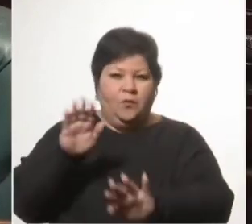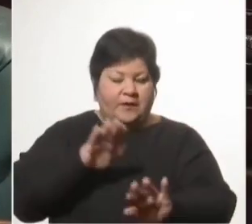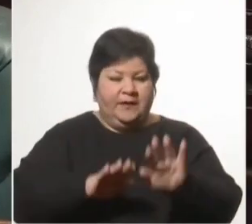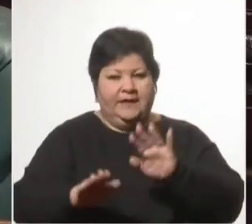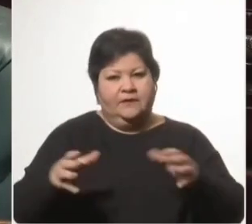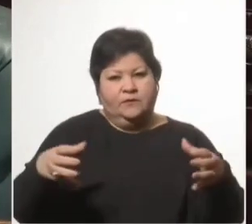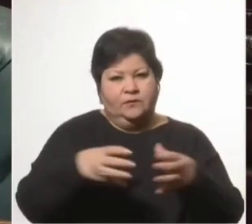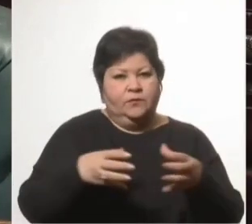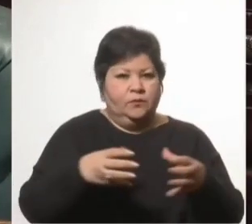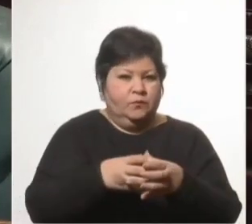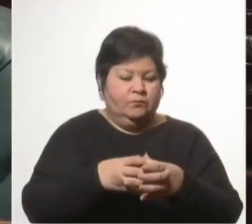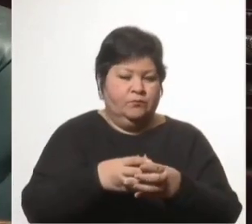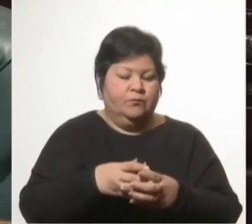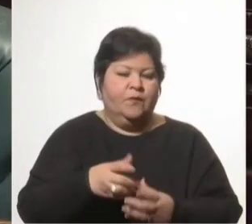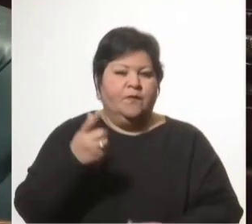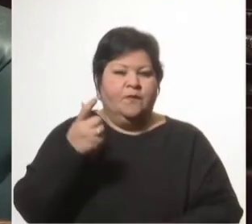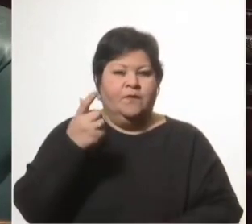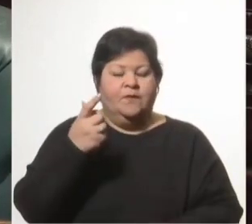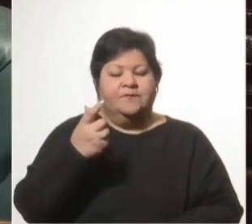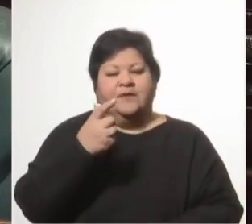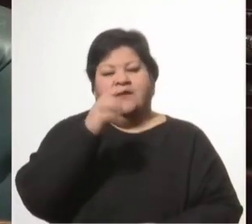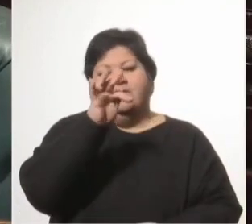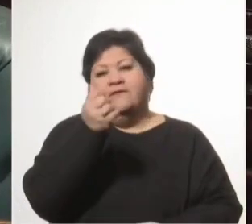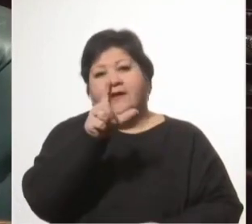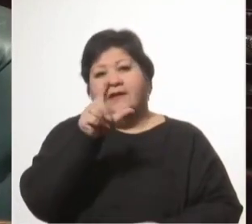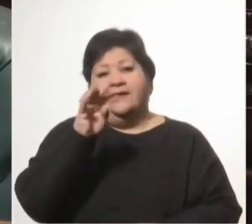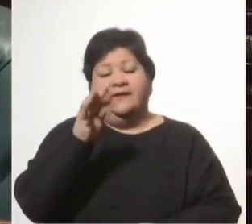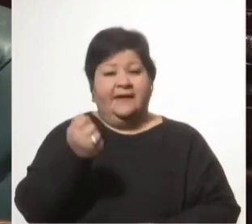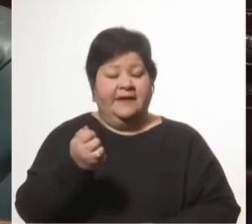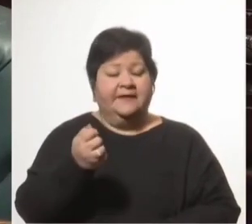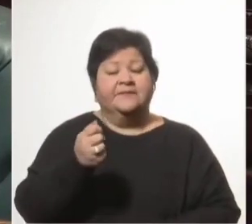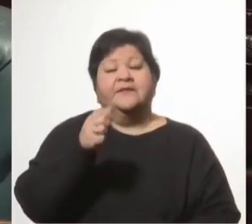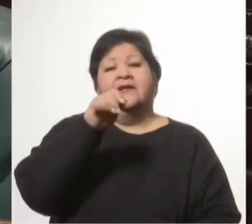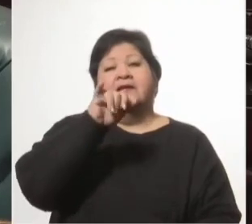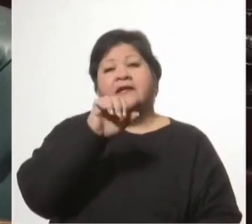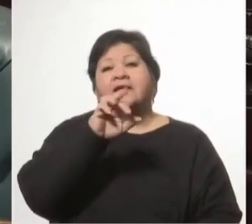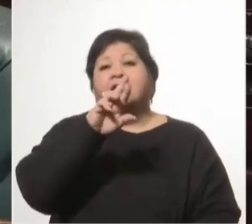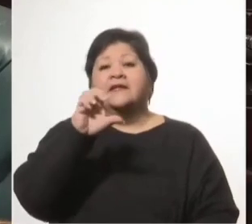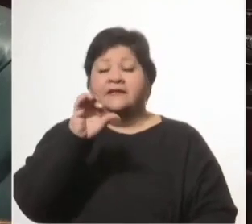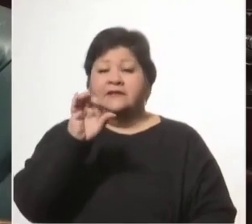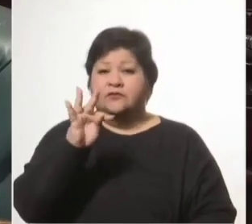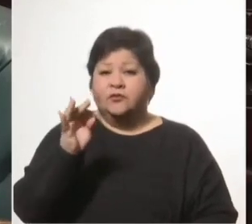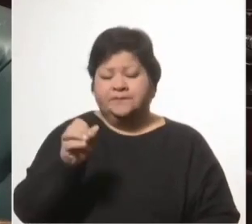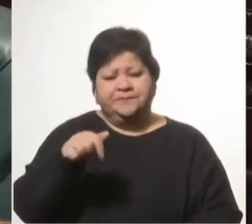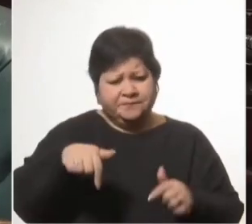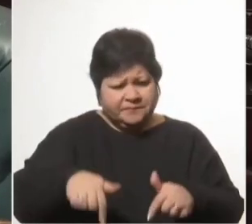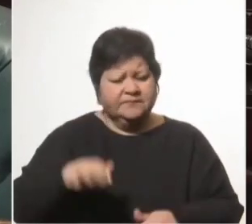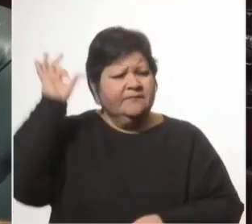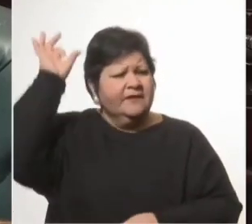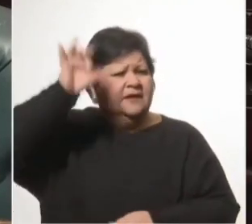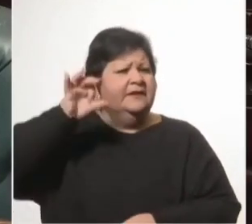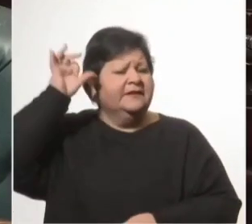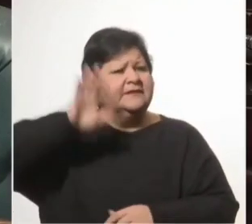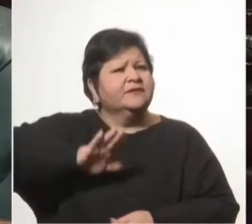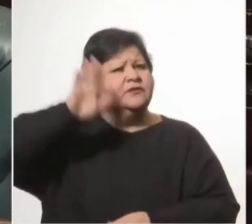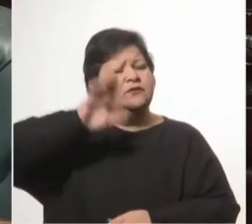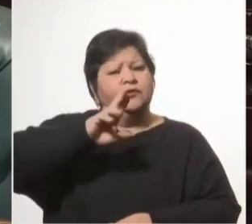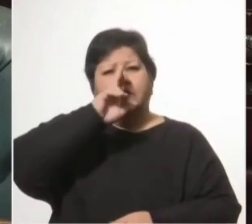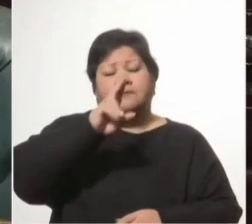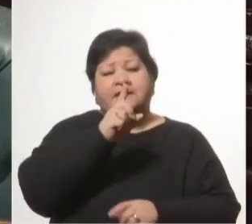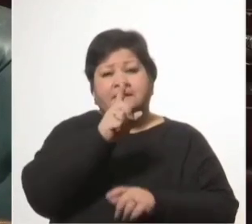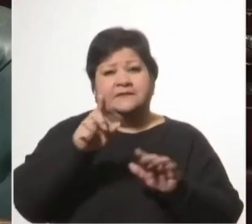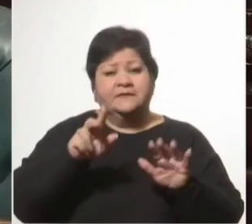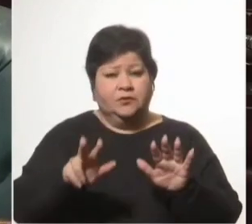voz icónica del carnaval uruguayo. El mismo murguero a quien este Senado votó por unanimidad en 2018,